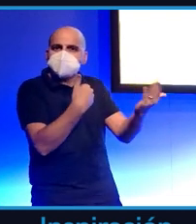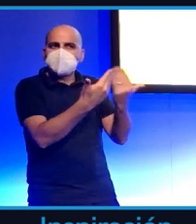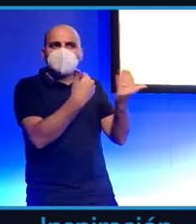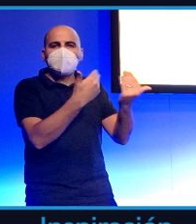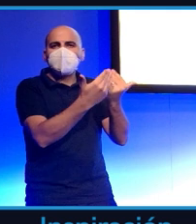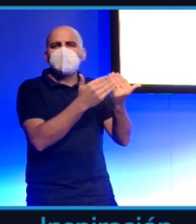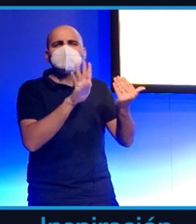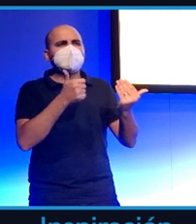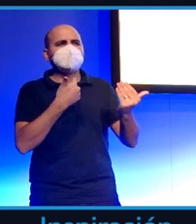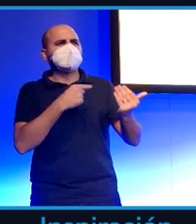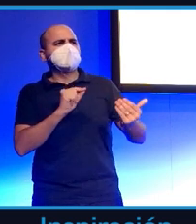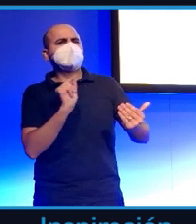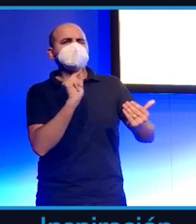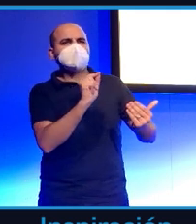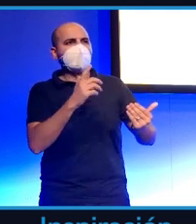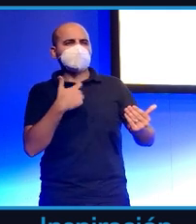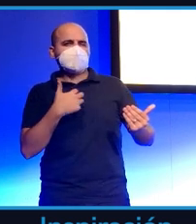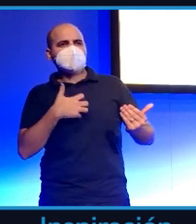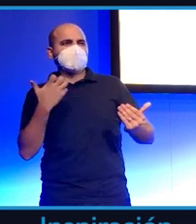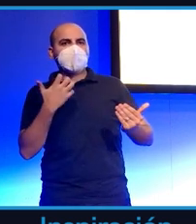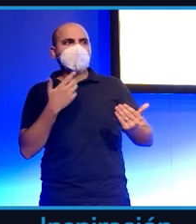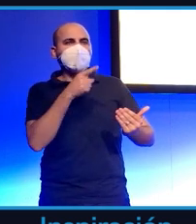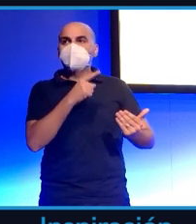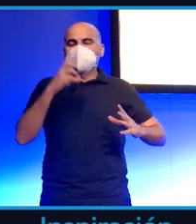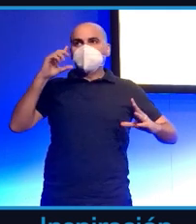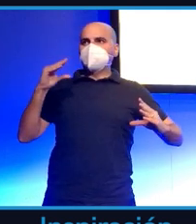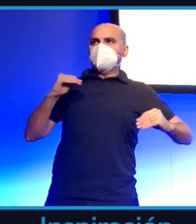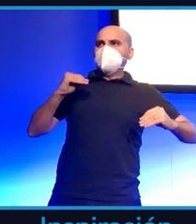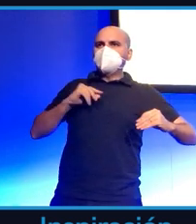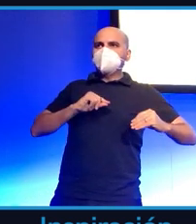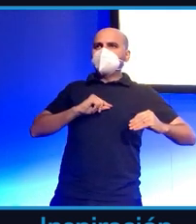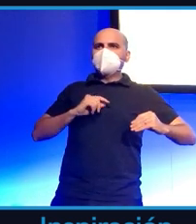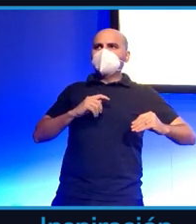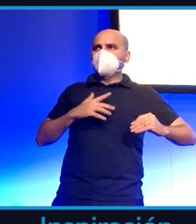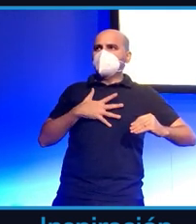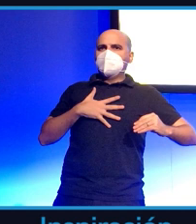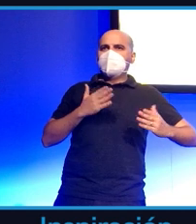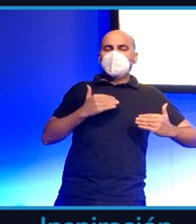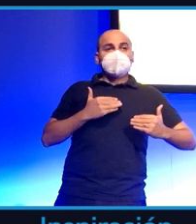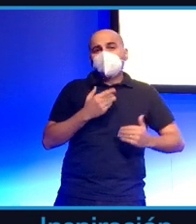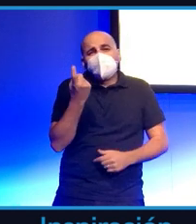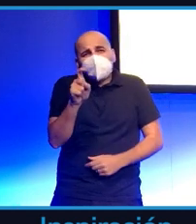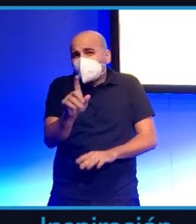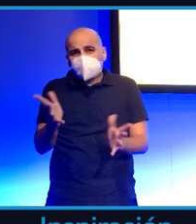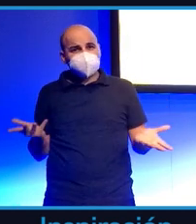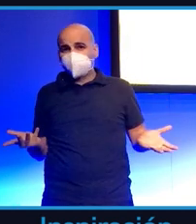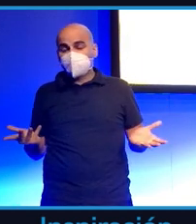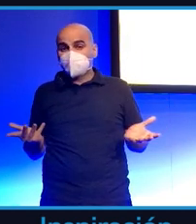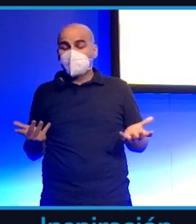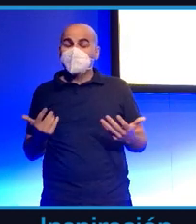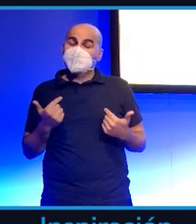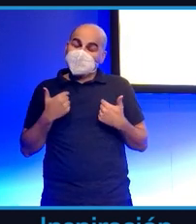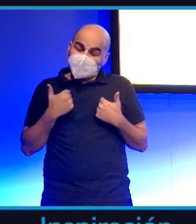sin necesidad de ser agresivo o de incomodar al entrevistado. Y bueno, pues yo creo que se ha llevado al